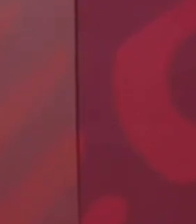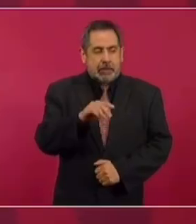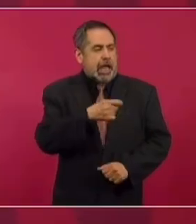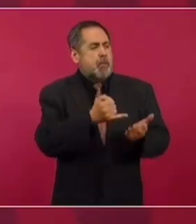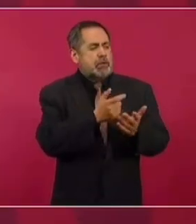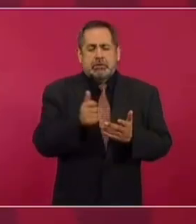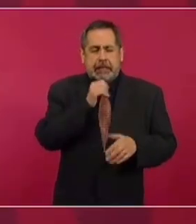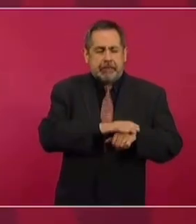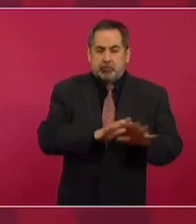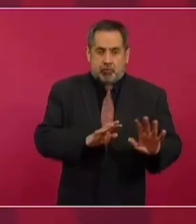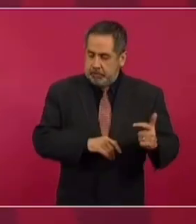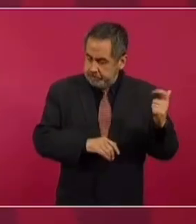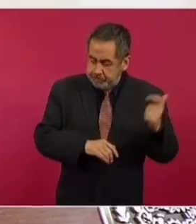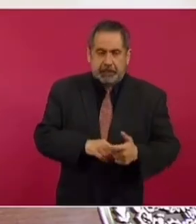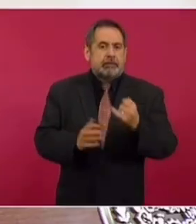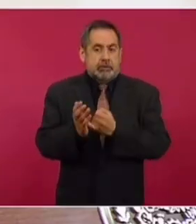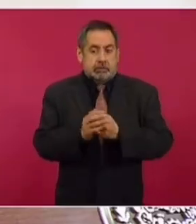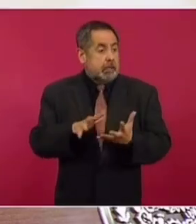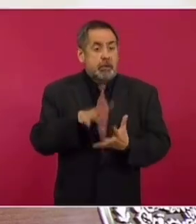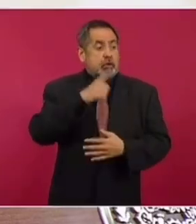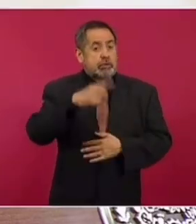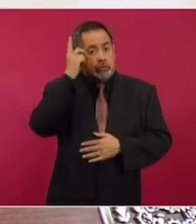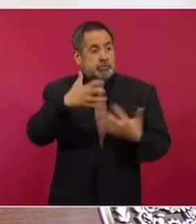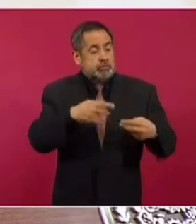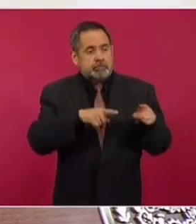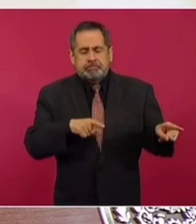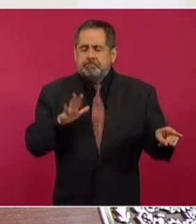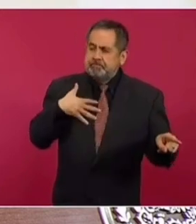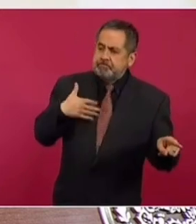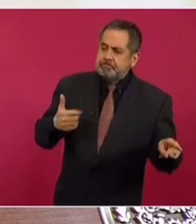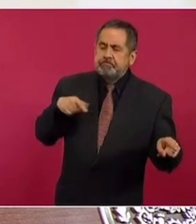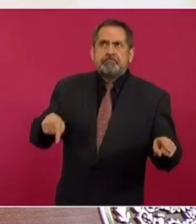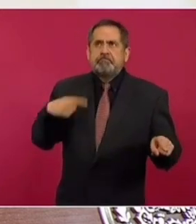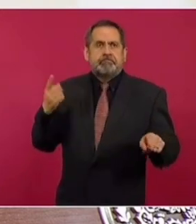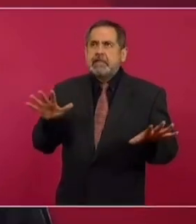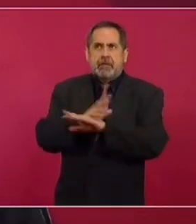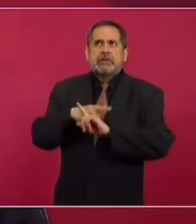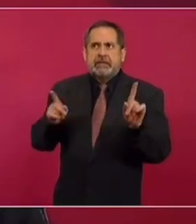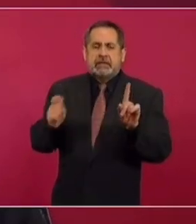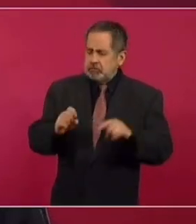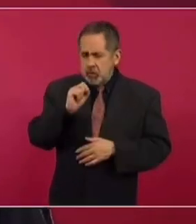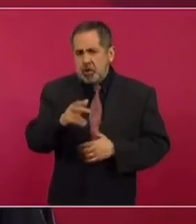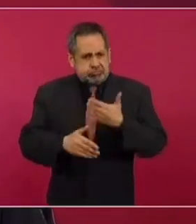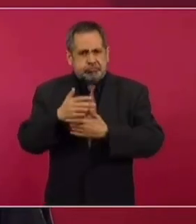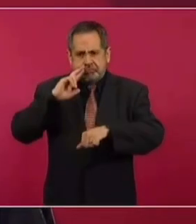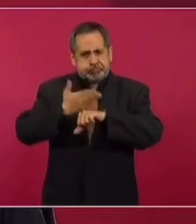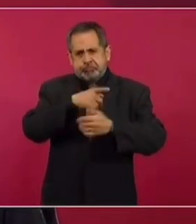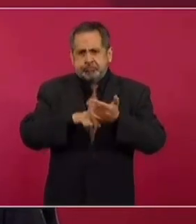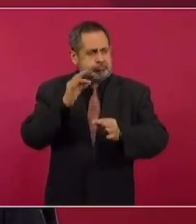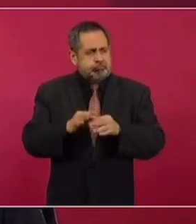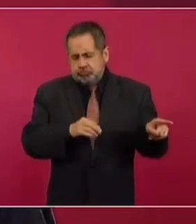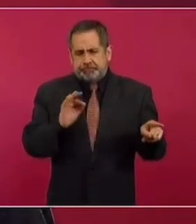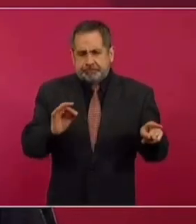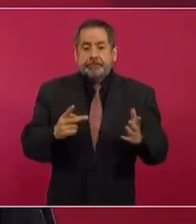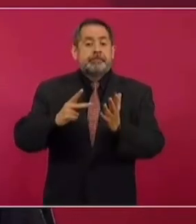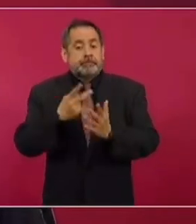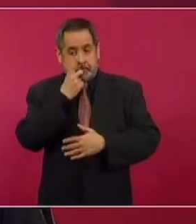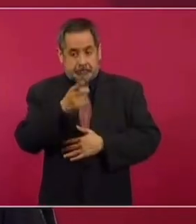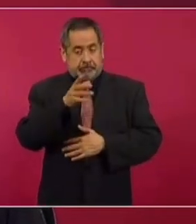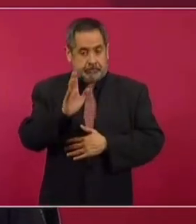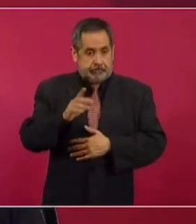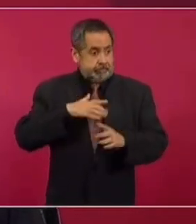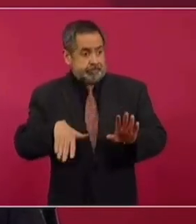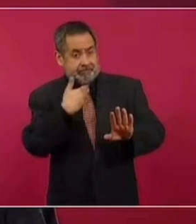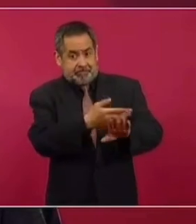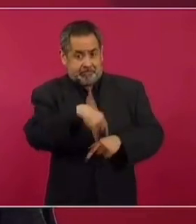impuestos. Y la mayor parte de los empresarios que están entendiendo que son nuevos tiempos, están actuando en forma responsable. Y repito, no